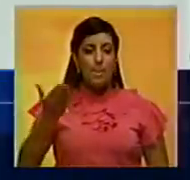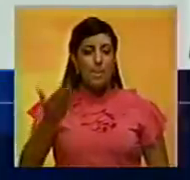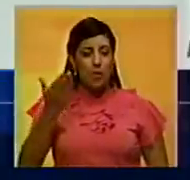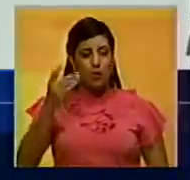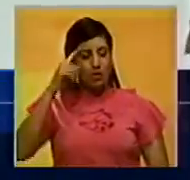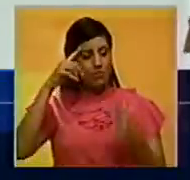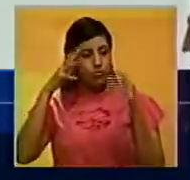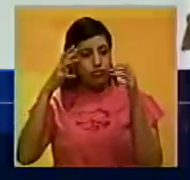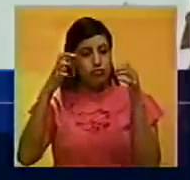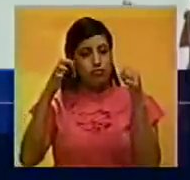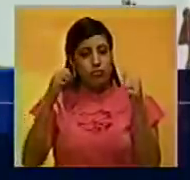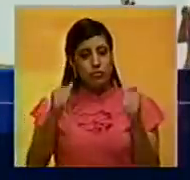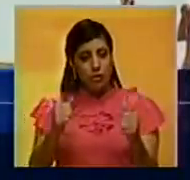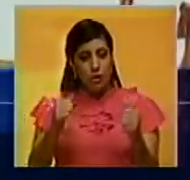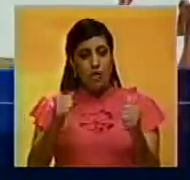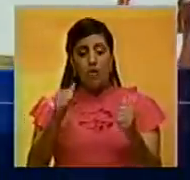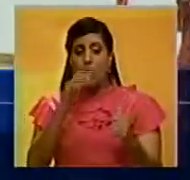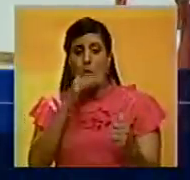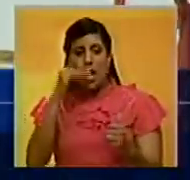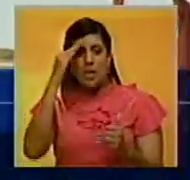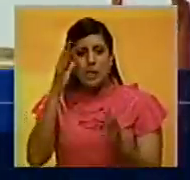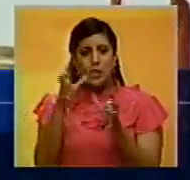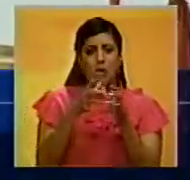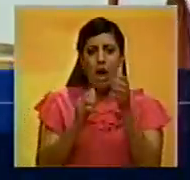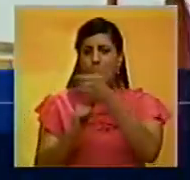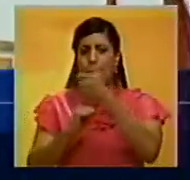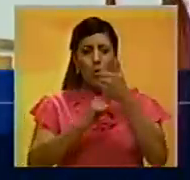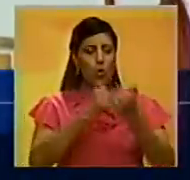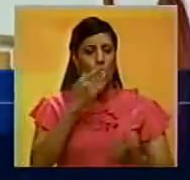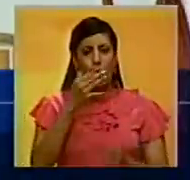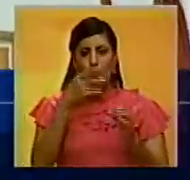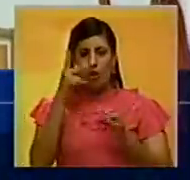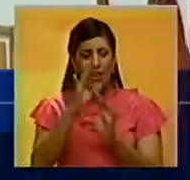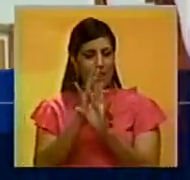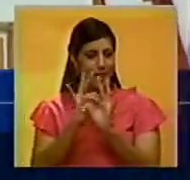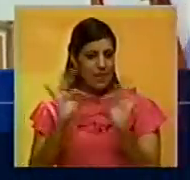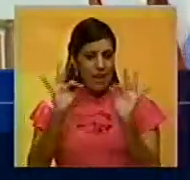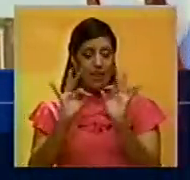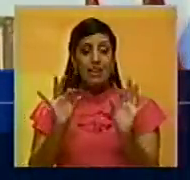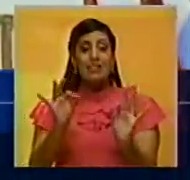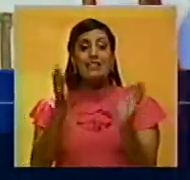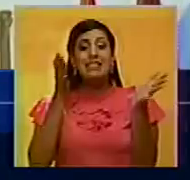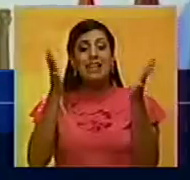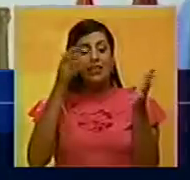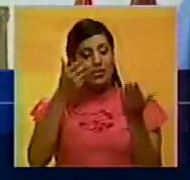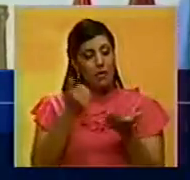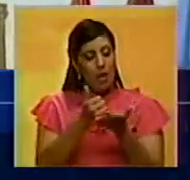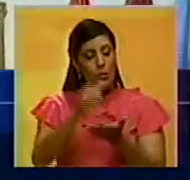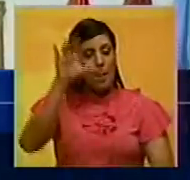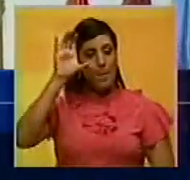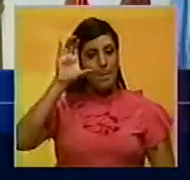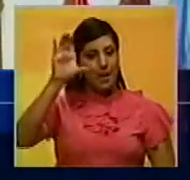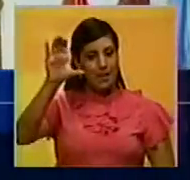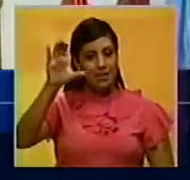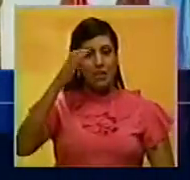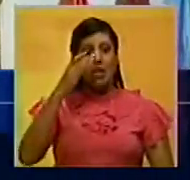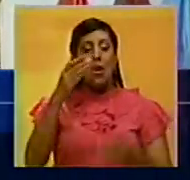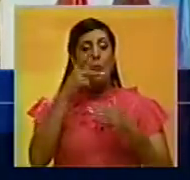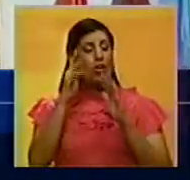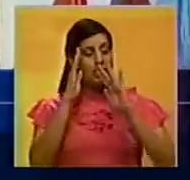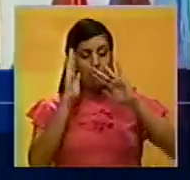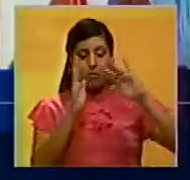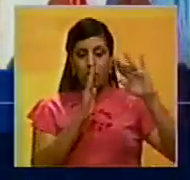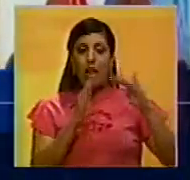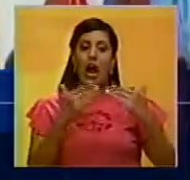profesional y sin militancia política, al servicio exclusivo de la Nación. Por tal razón,